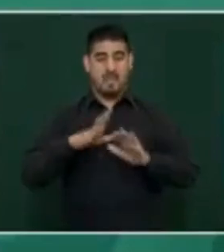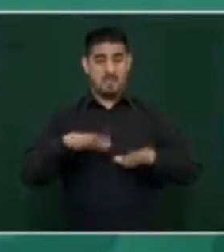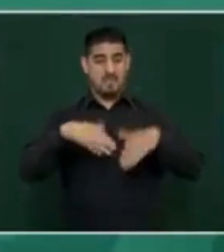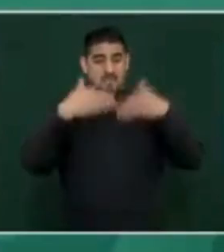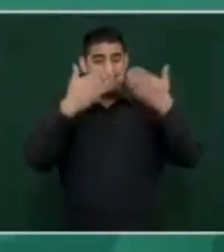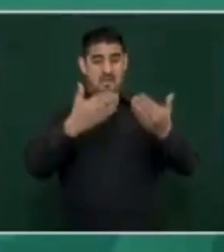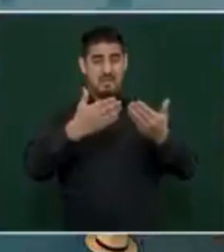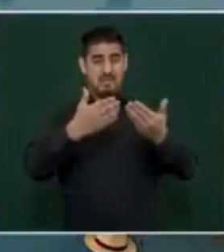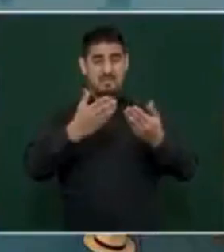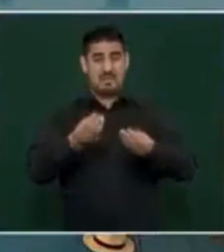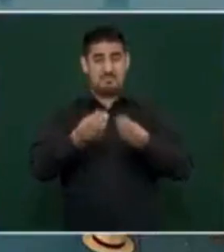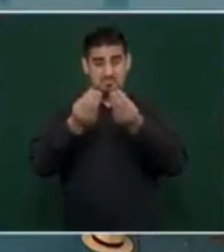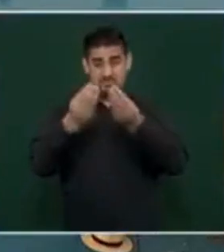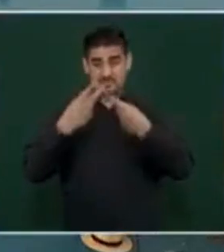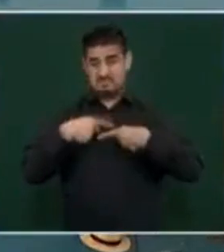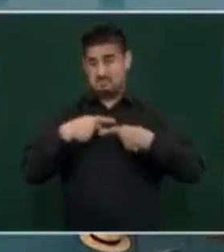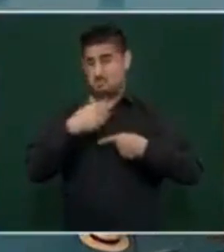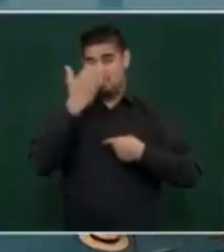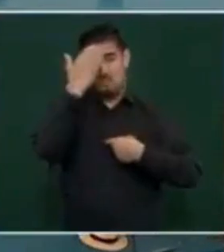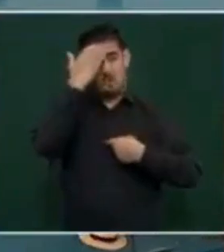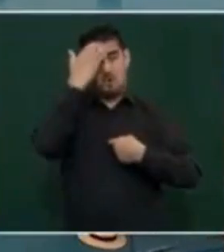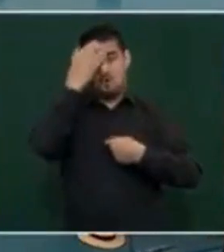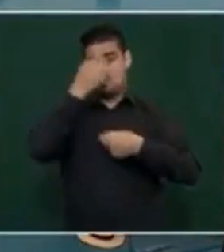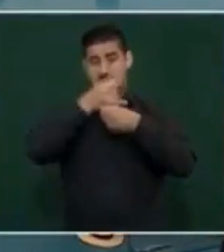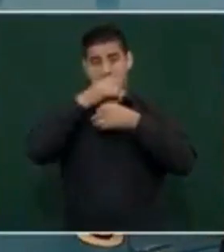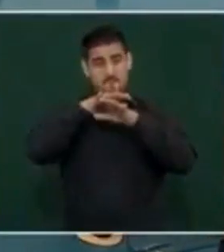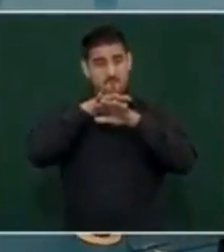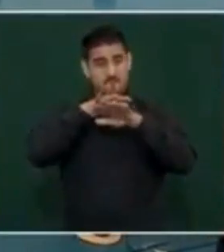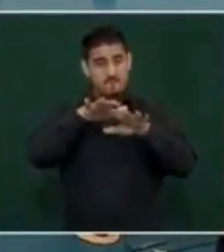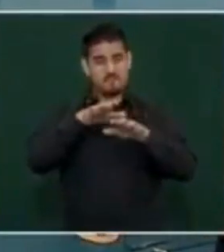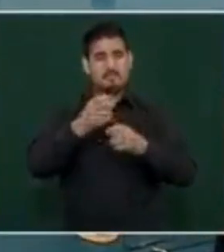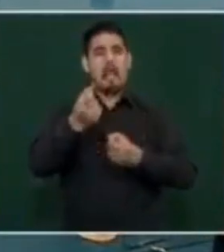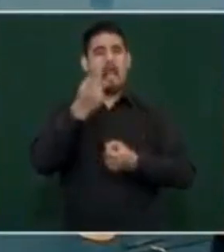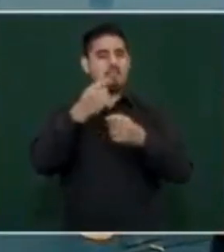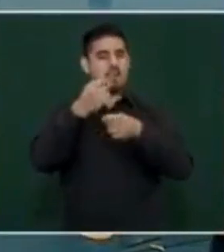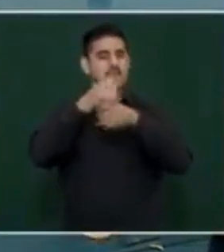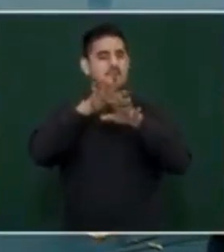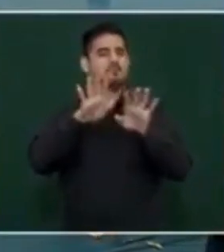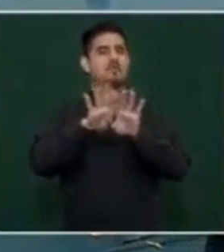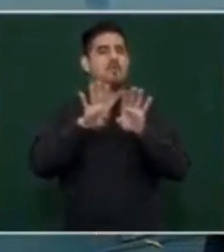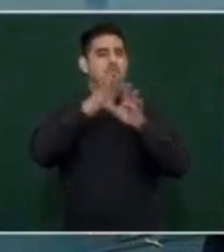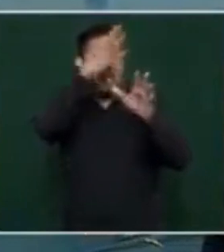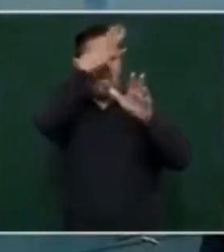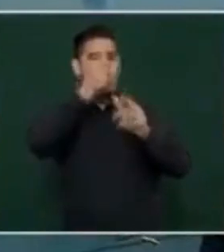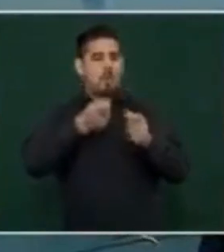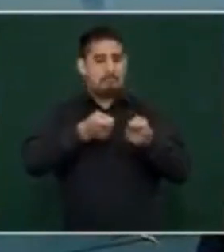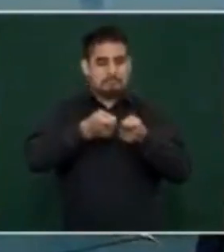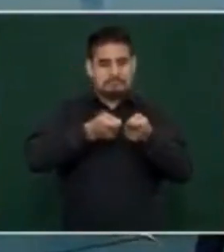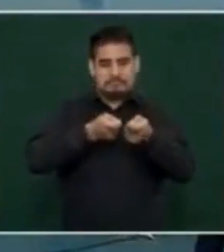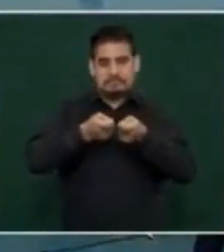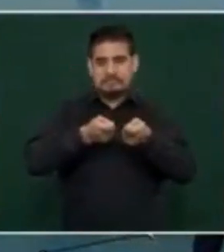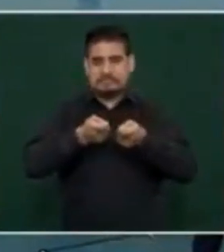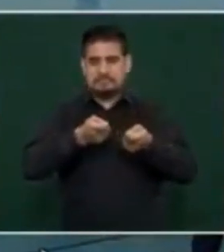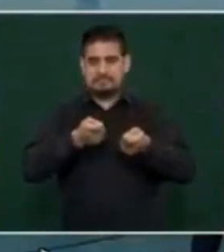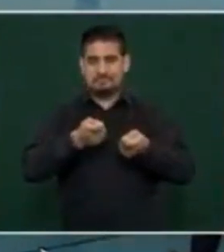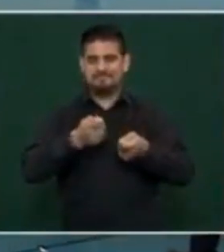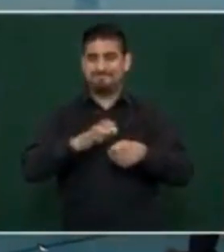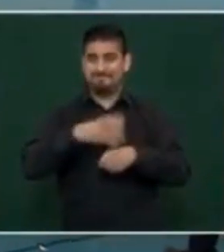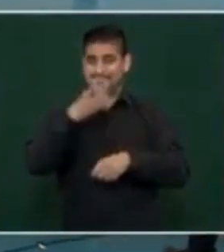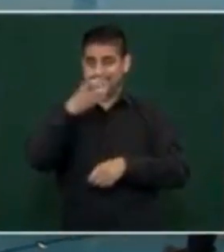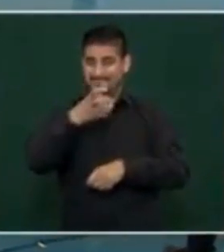convenida, pactada, cuando